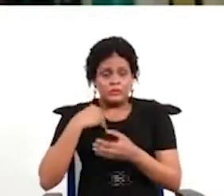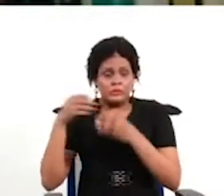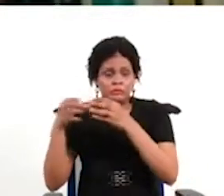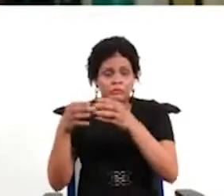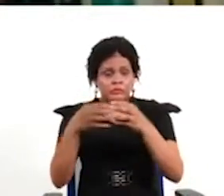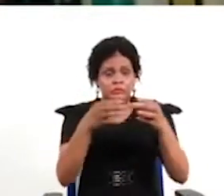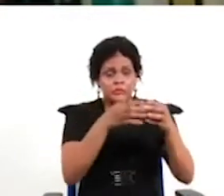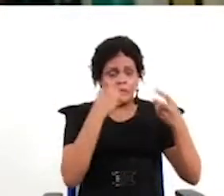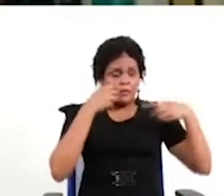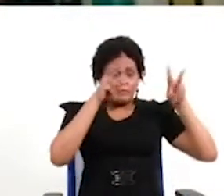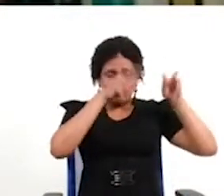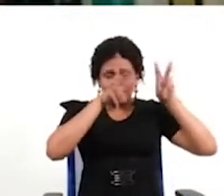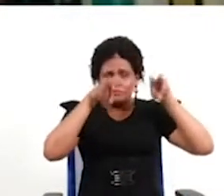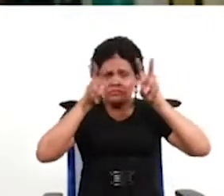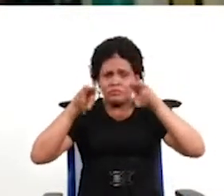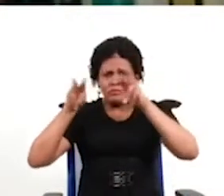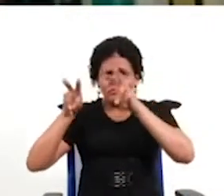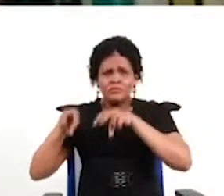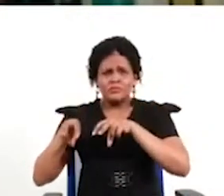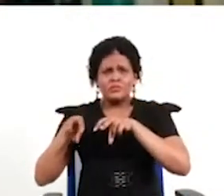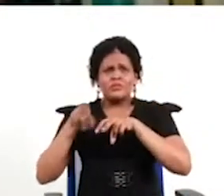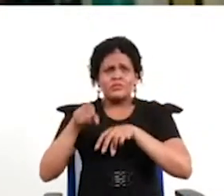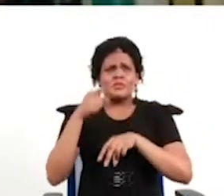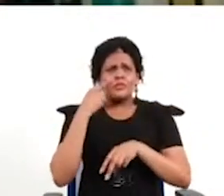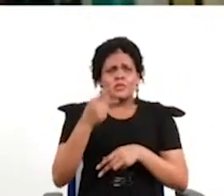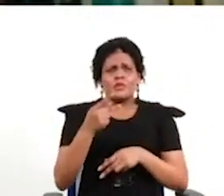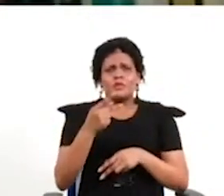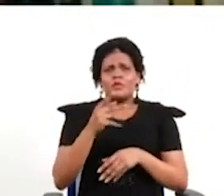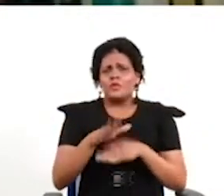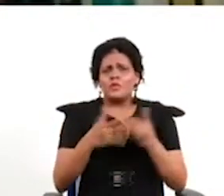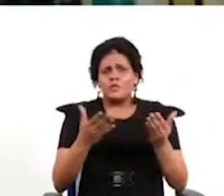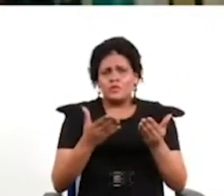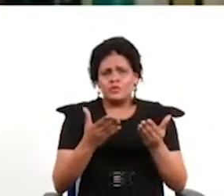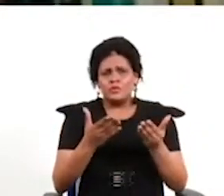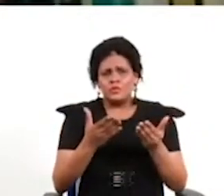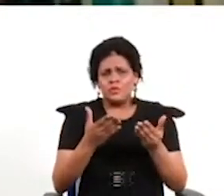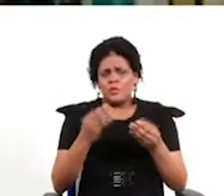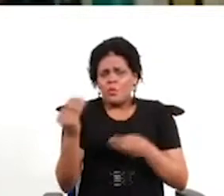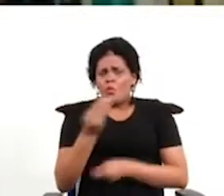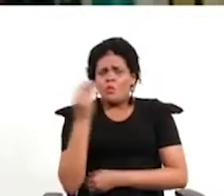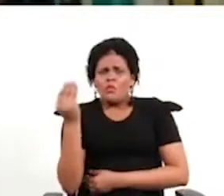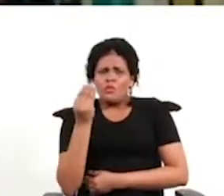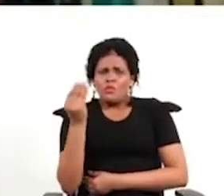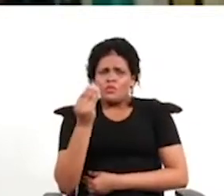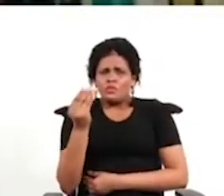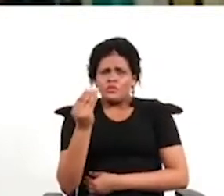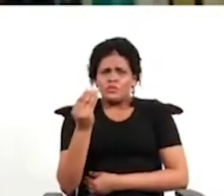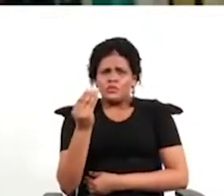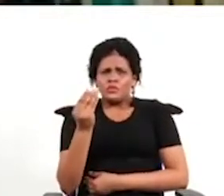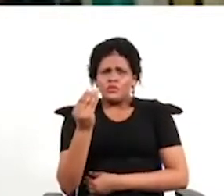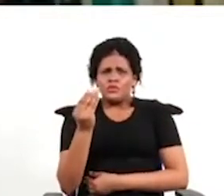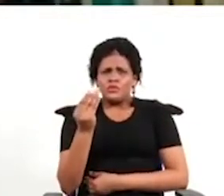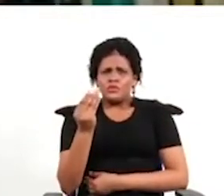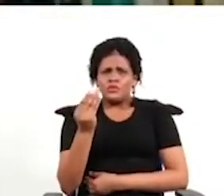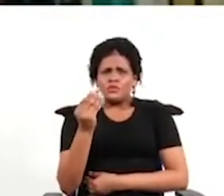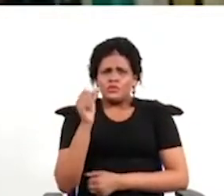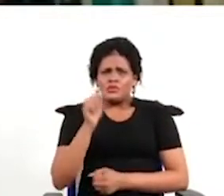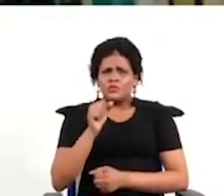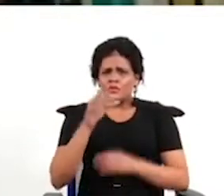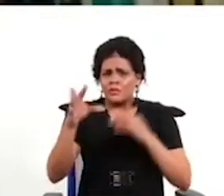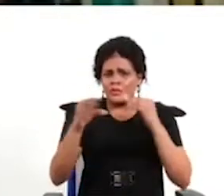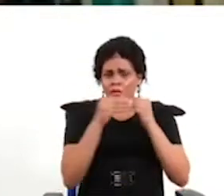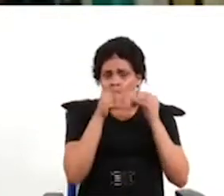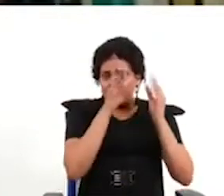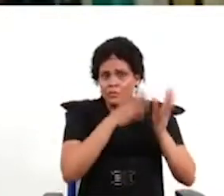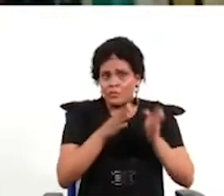evaluación ni afinidad y demás, puedo ver muy buena intención, cuando la presidenta Bachelet inicia el proceso